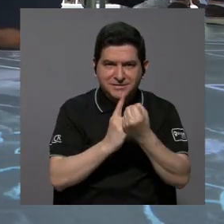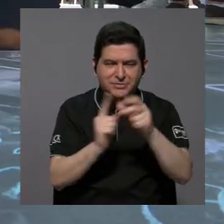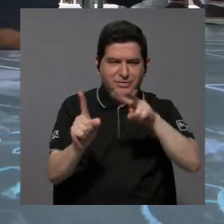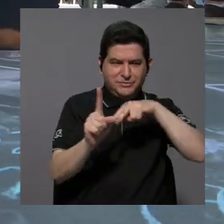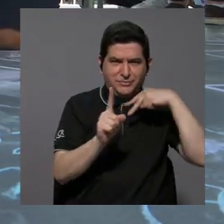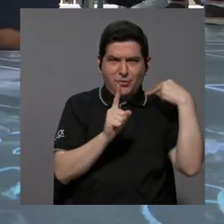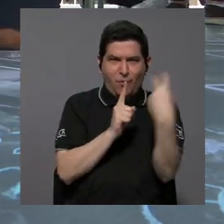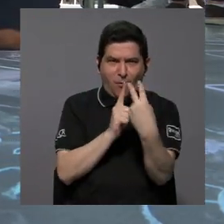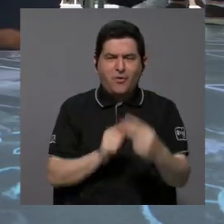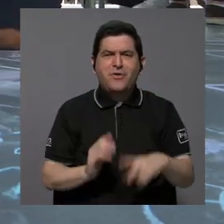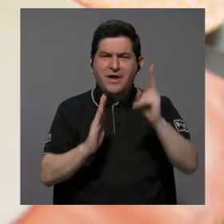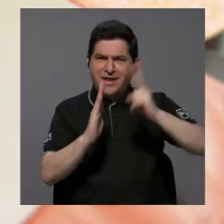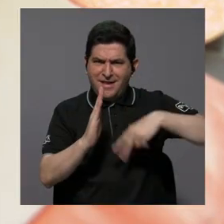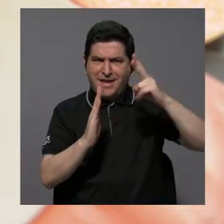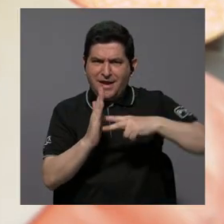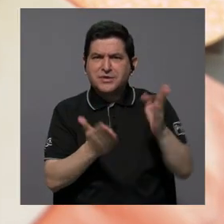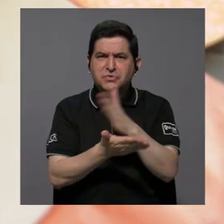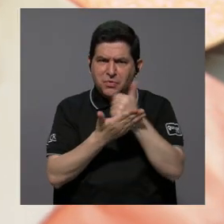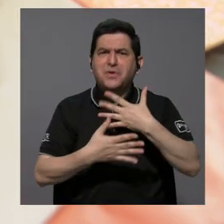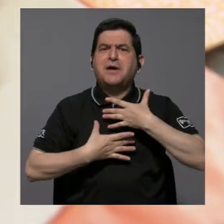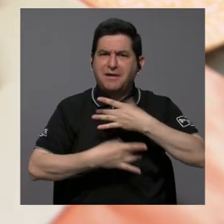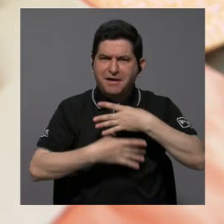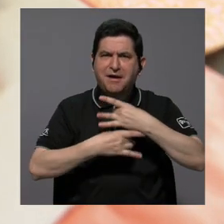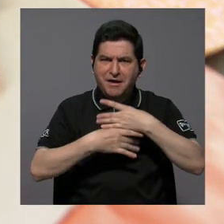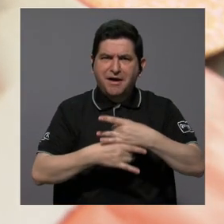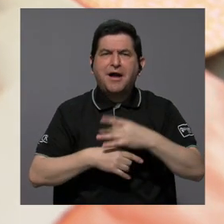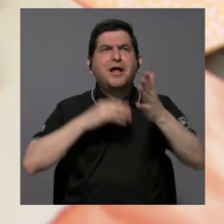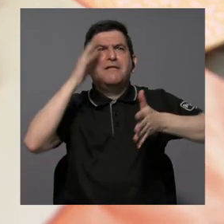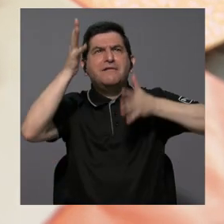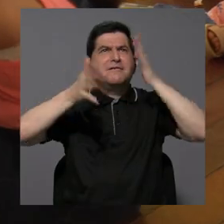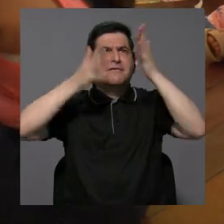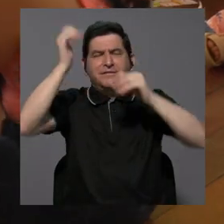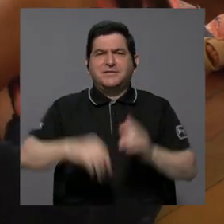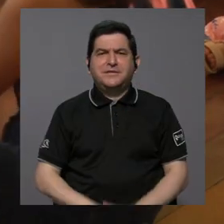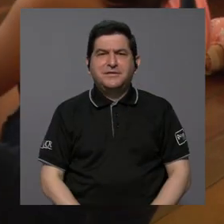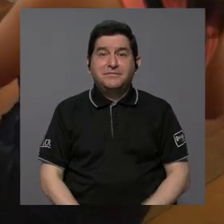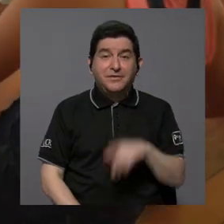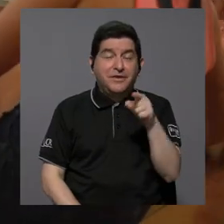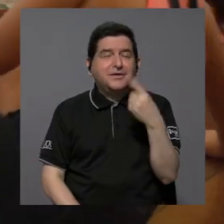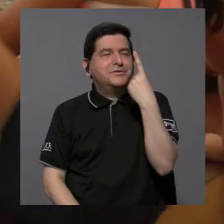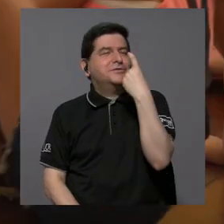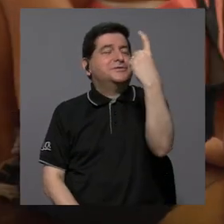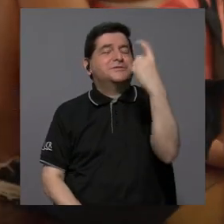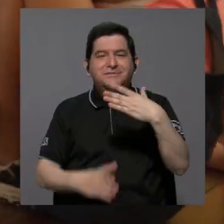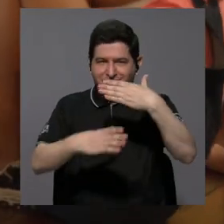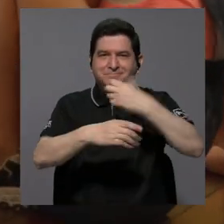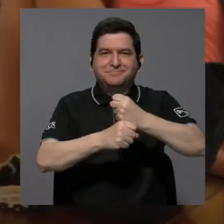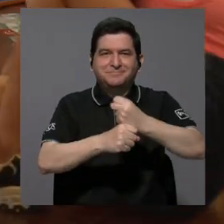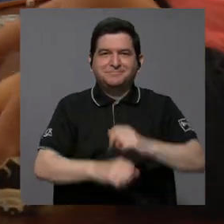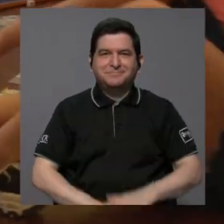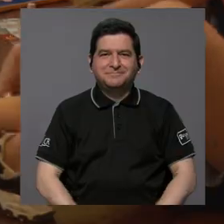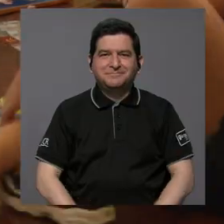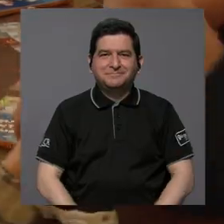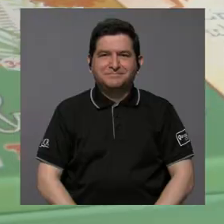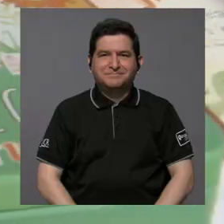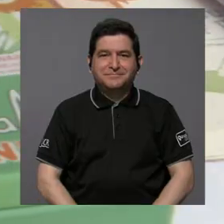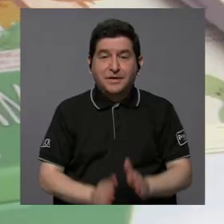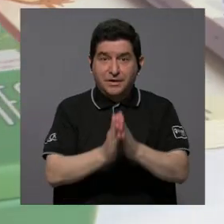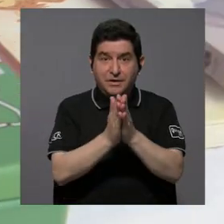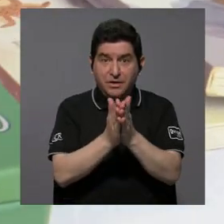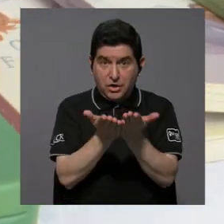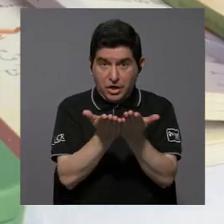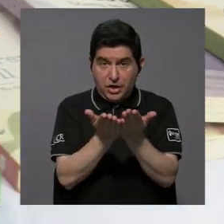tienen de que la lectura es algo interesante, es algo creativo. Les llena de ilusión realizarlo. Los libros